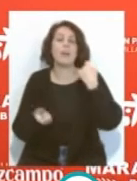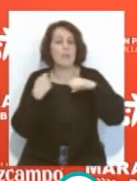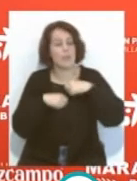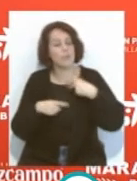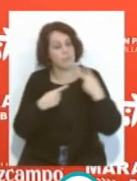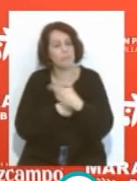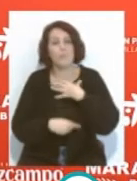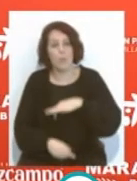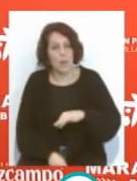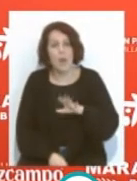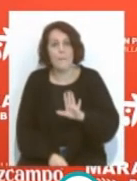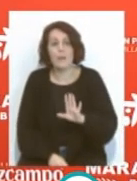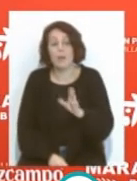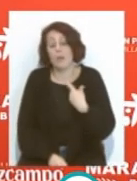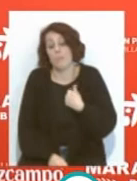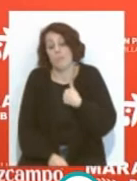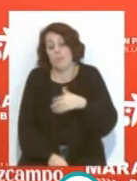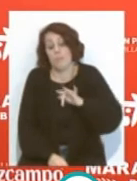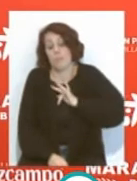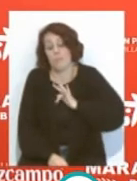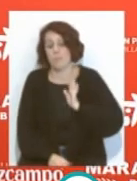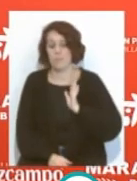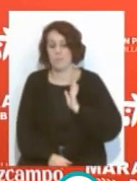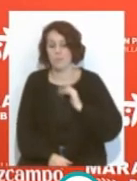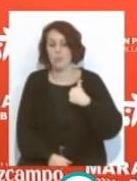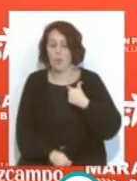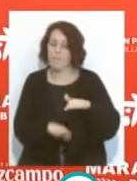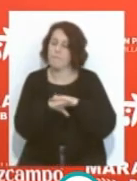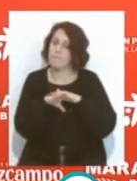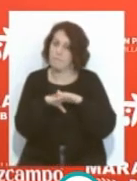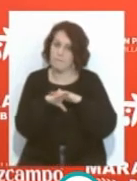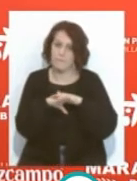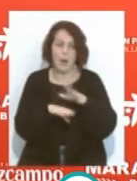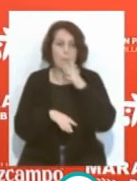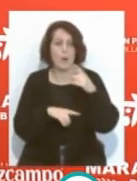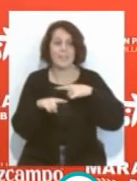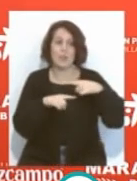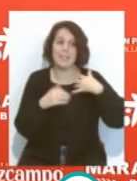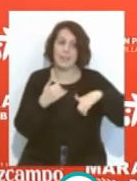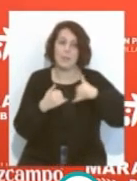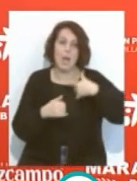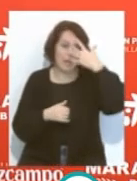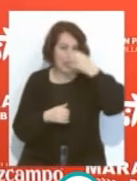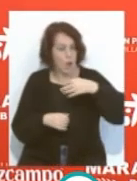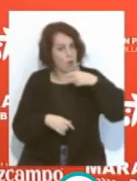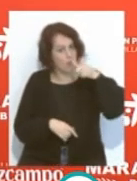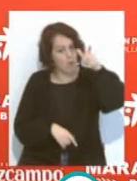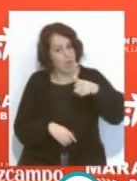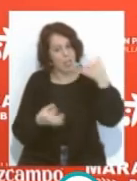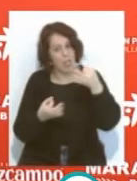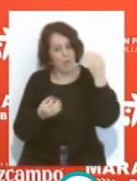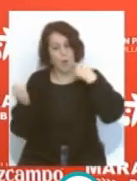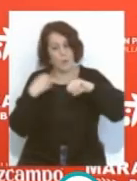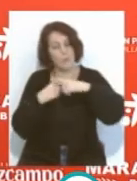y creo que por lo que me toca a mi parte yo pido disculpas porque el entrenador de Sevilla creo que tiene que tener otro